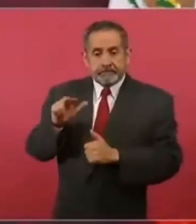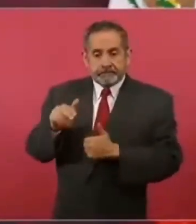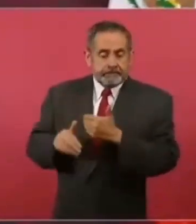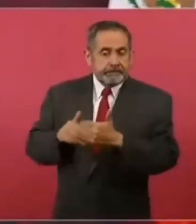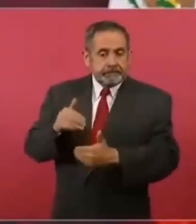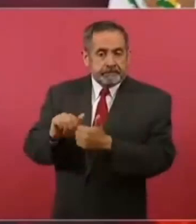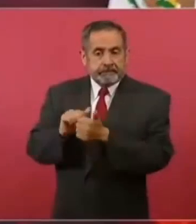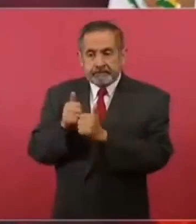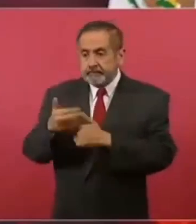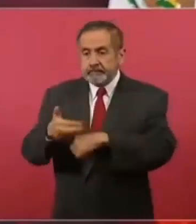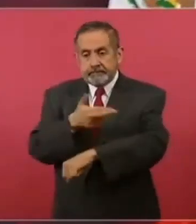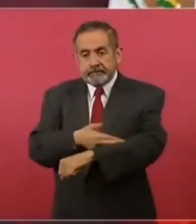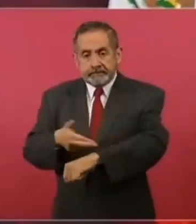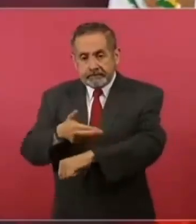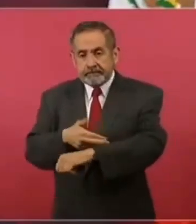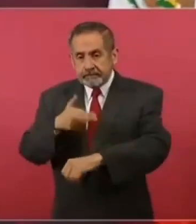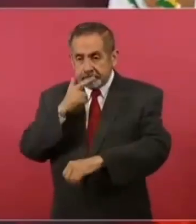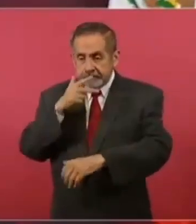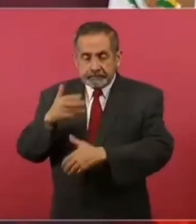proceso.